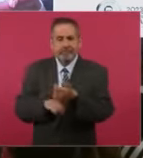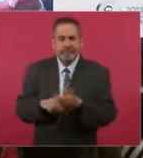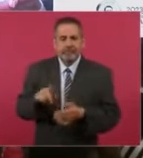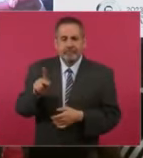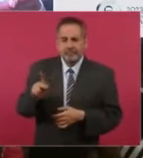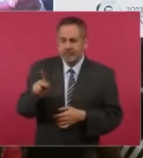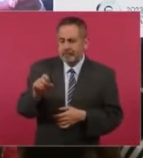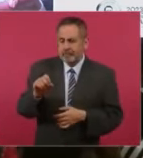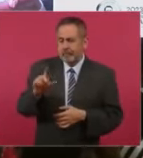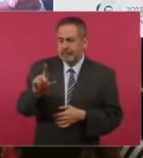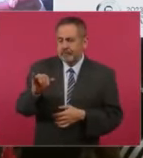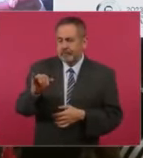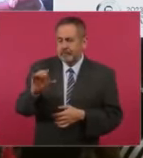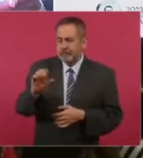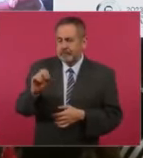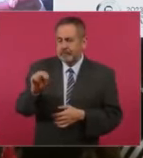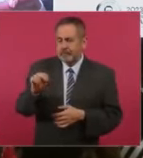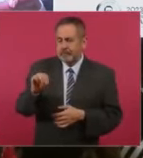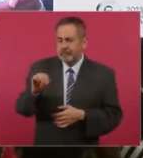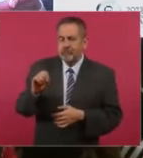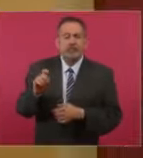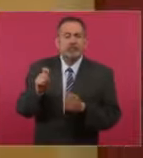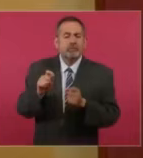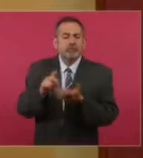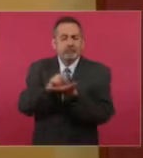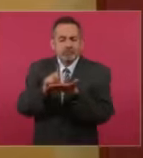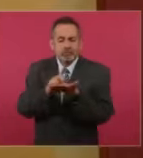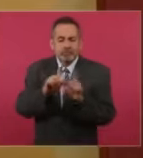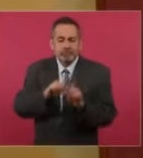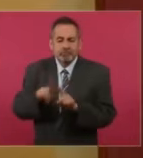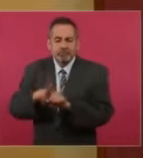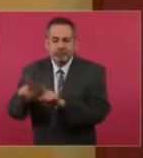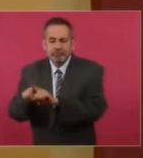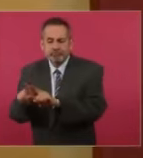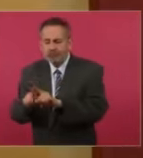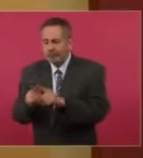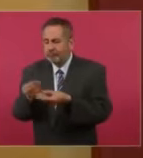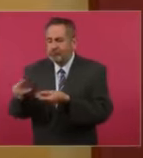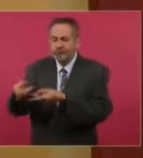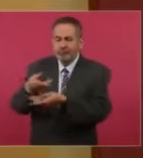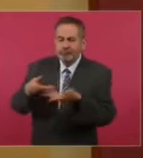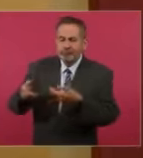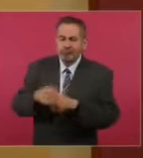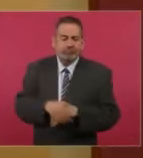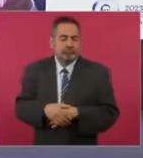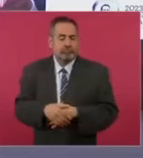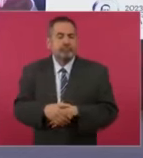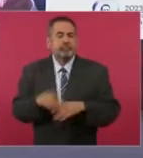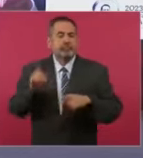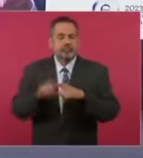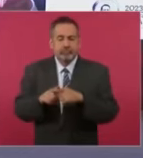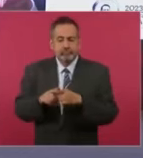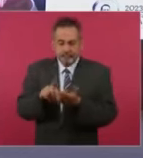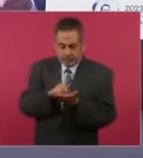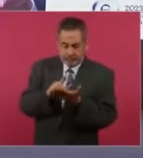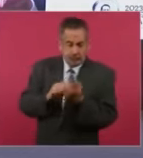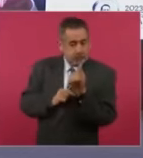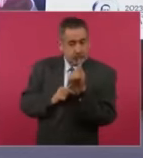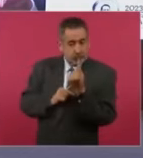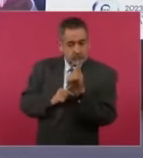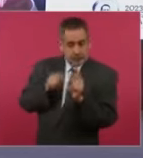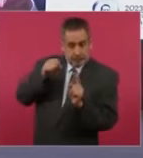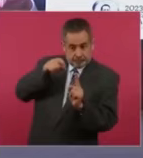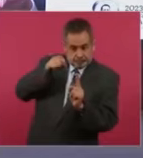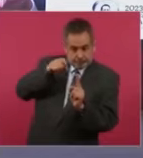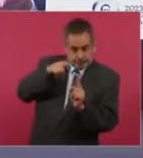policonsumo o multiconsumo de drogas. Es decir, las drogas no vienen solas, vienen acompañadas de otras drogas, de